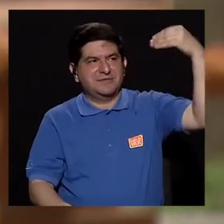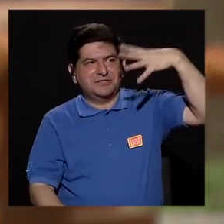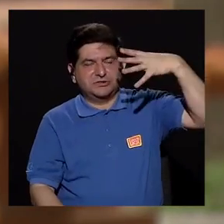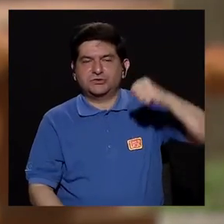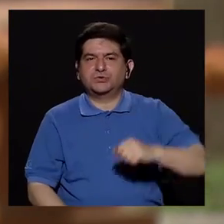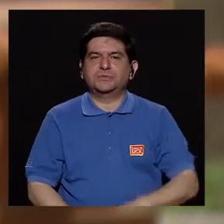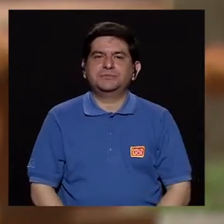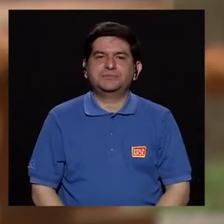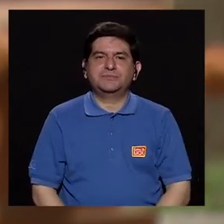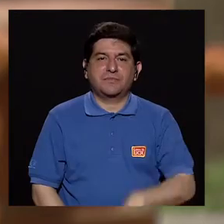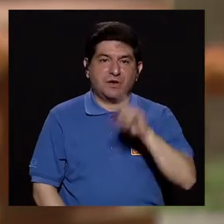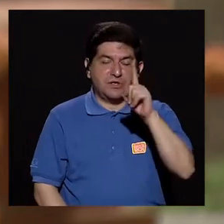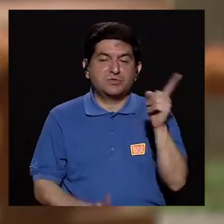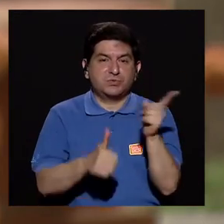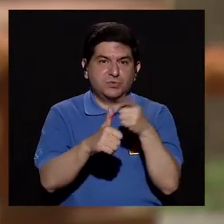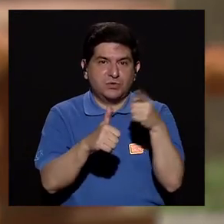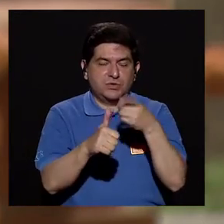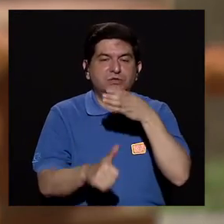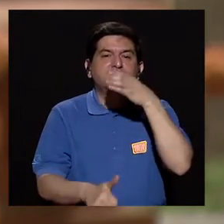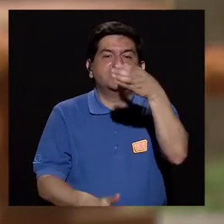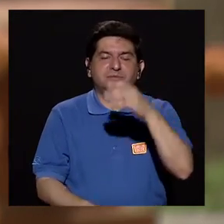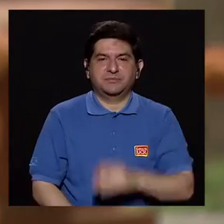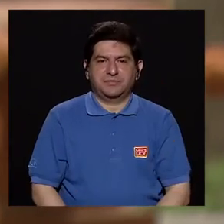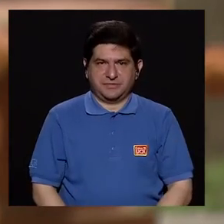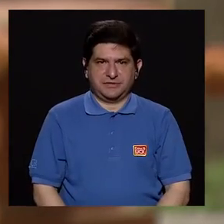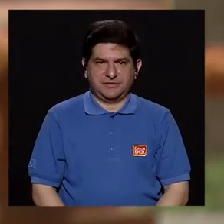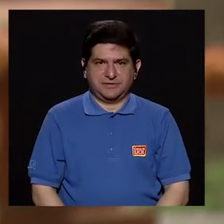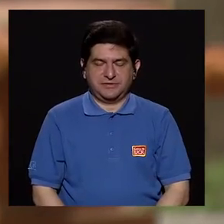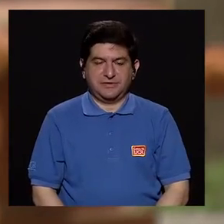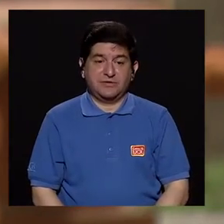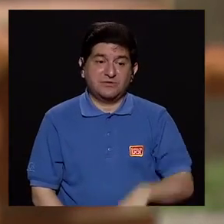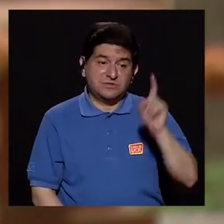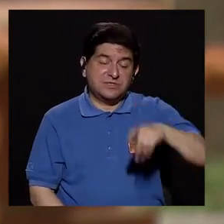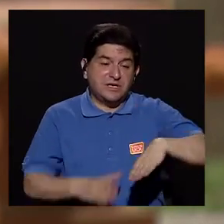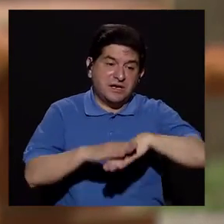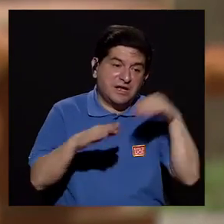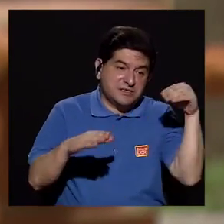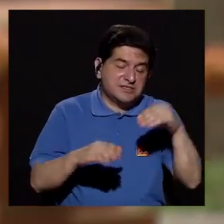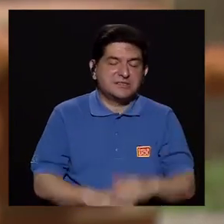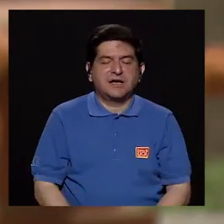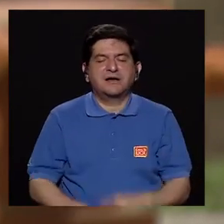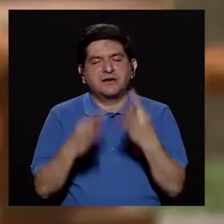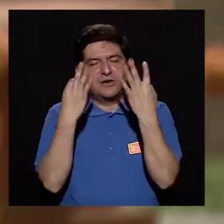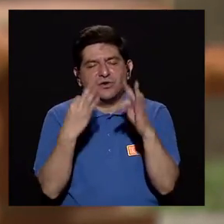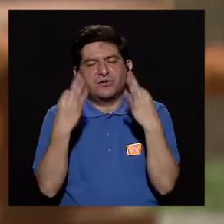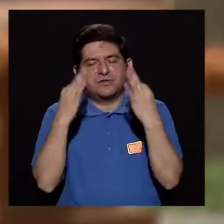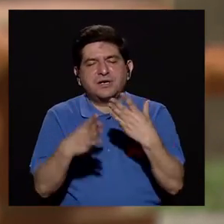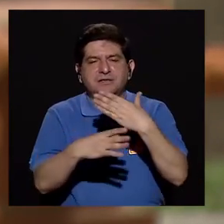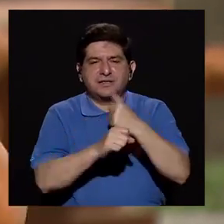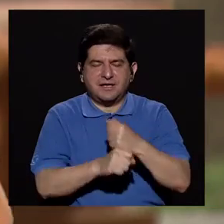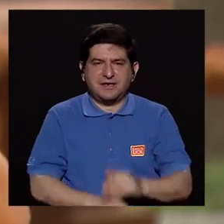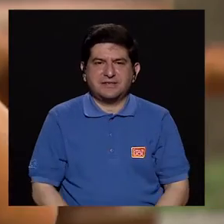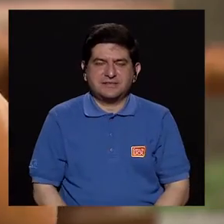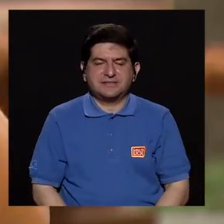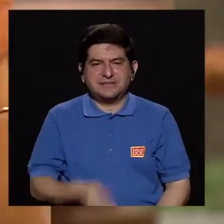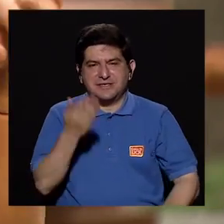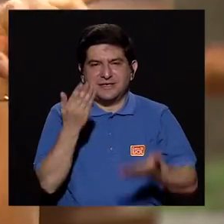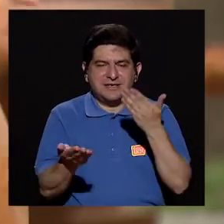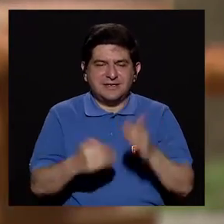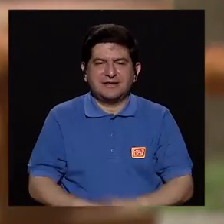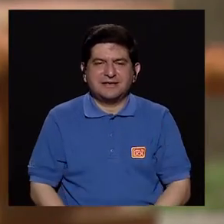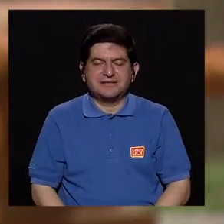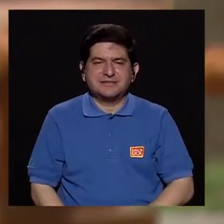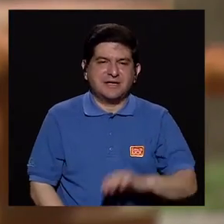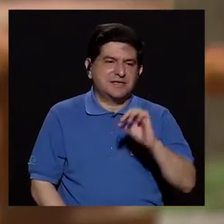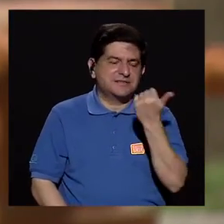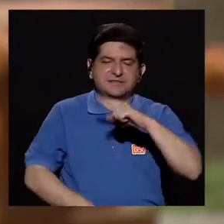el sol. Esa es una de las primeras recomendaciones. A ver, si hay que salir por lo que sea, pues procurar hacerlo como en los extremos de